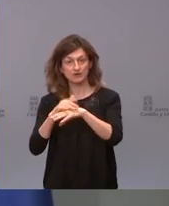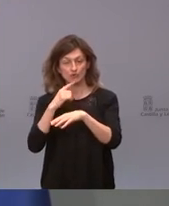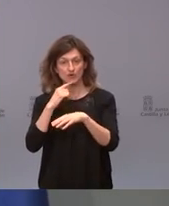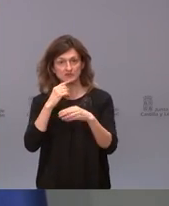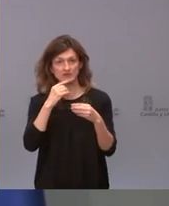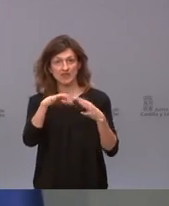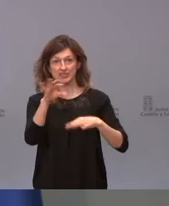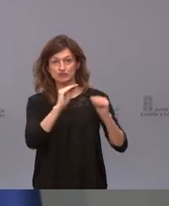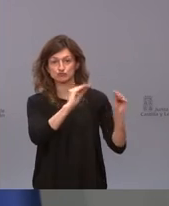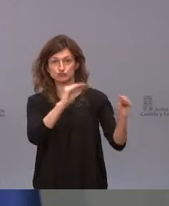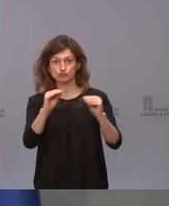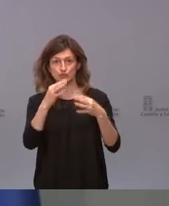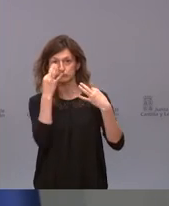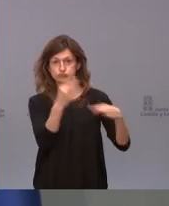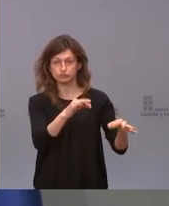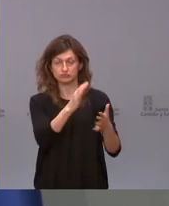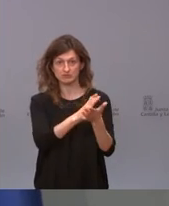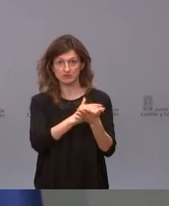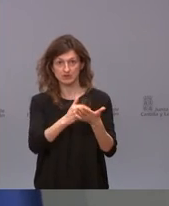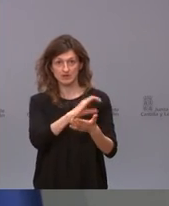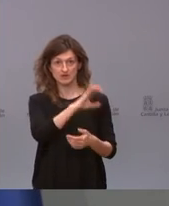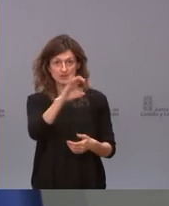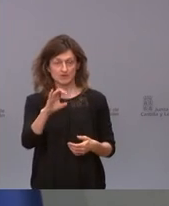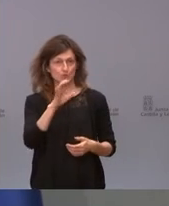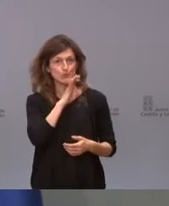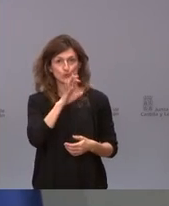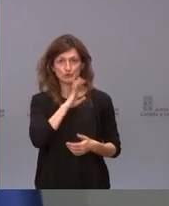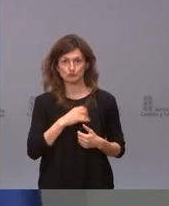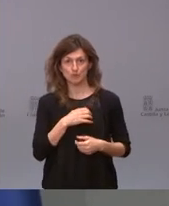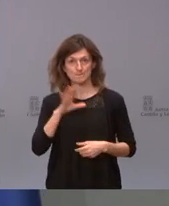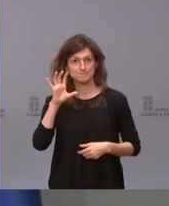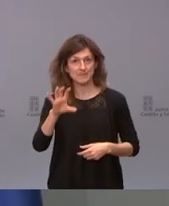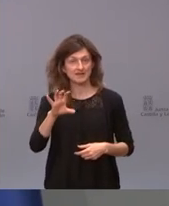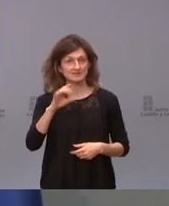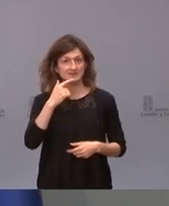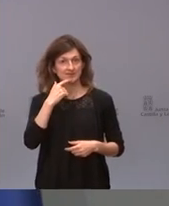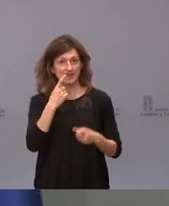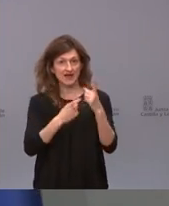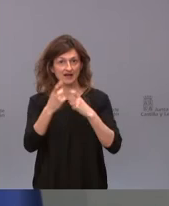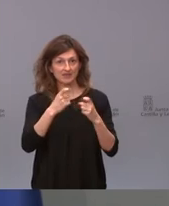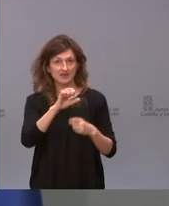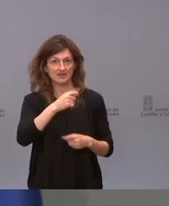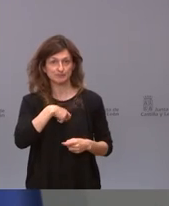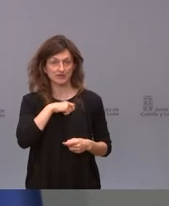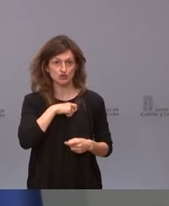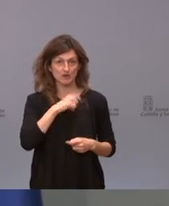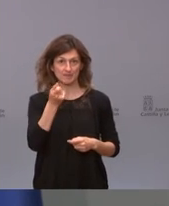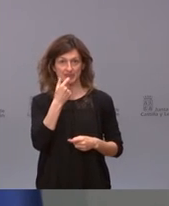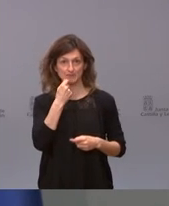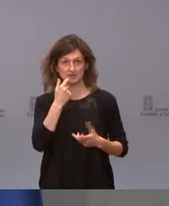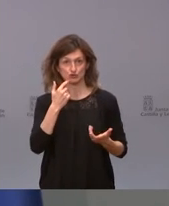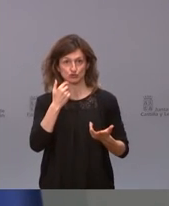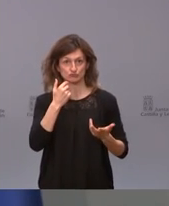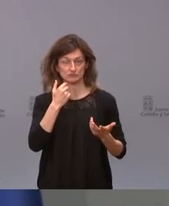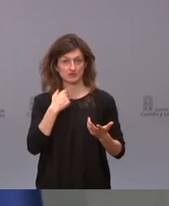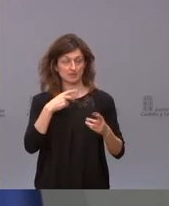autónomas por eso lo llevó al interterritorial he de decir que esto es una cosa curiosa en este país hay una cosa que se llama la agencia española del medicamento y productos sanitarios que es